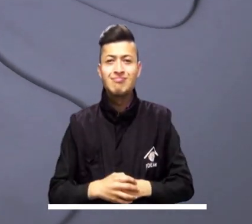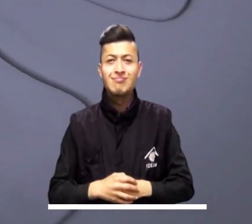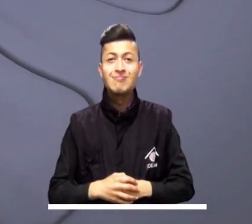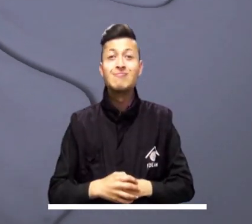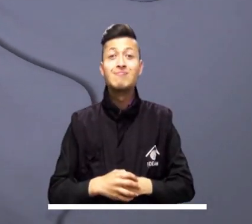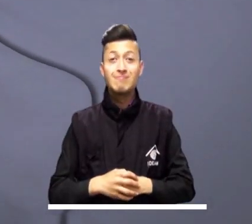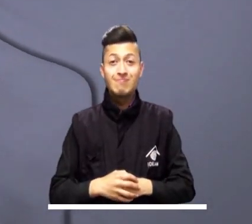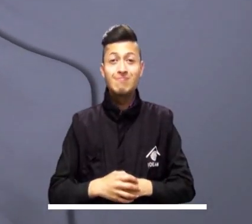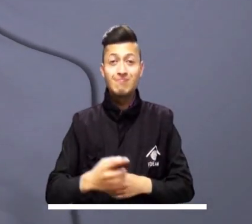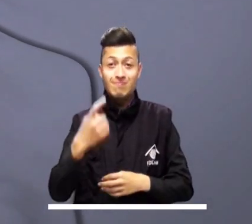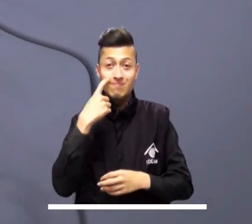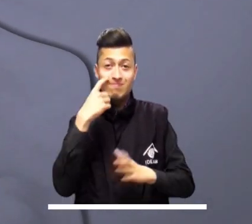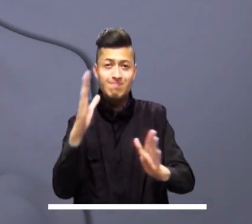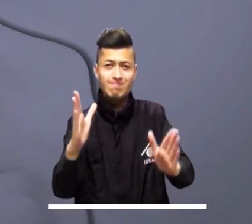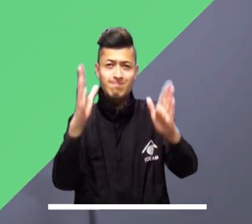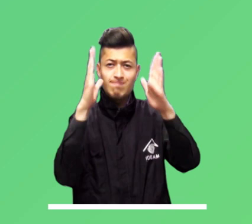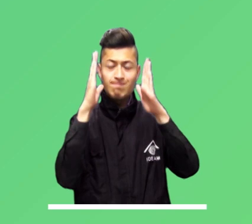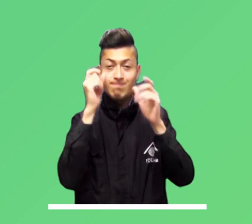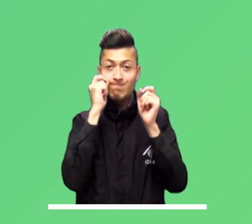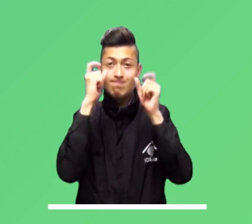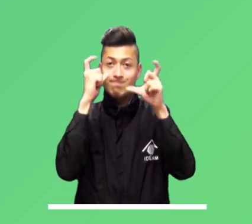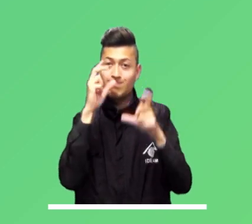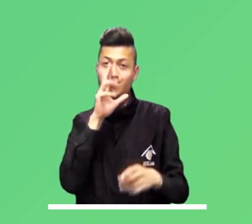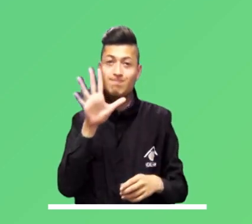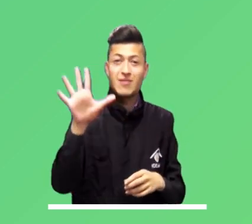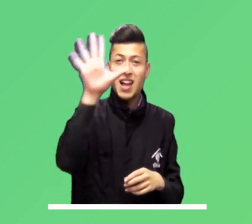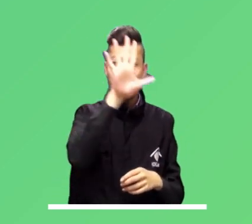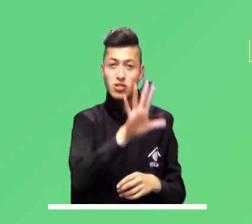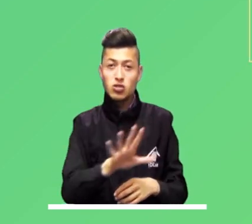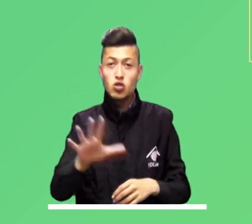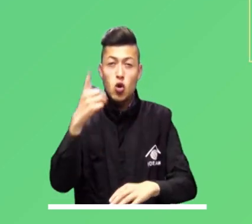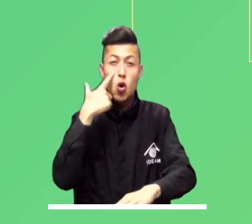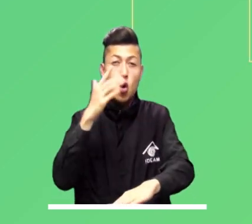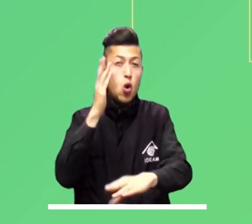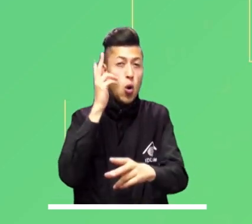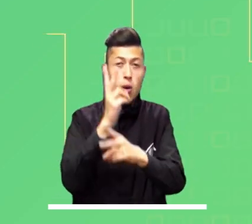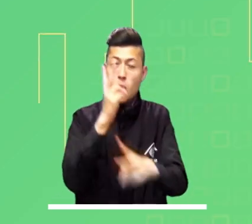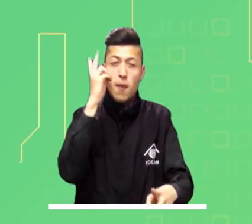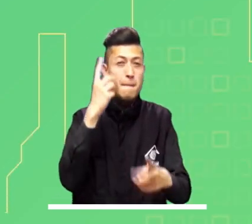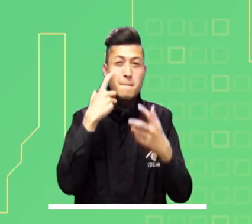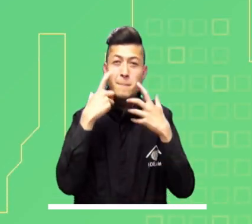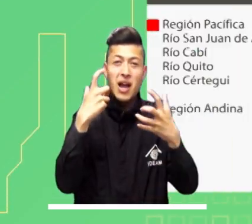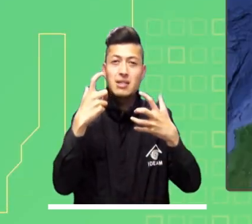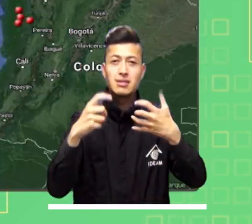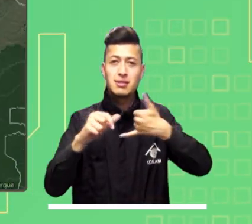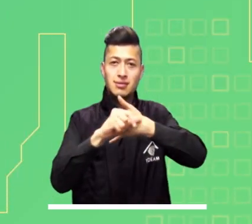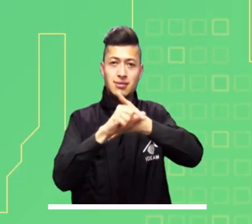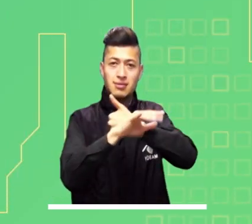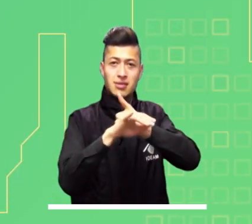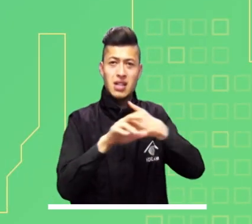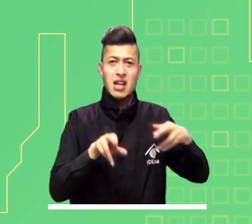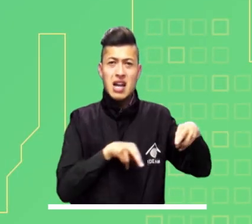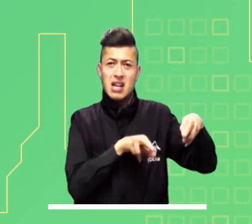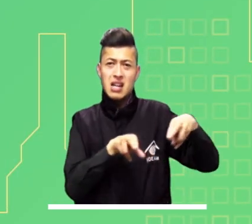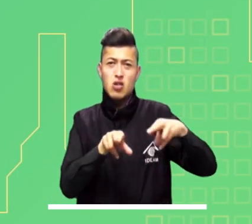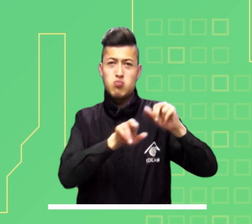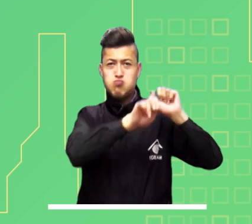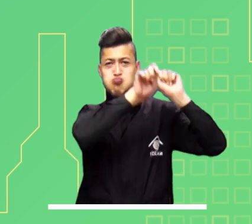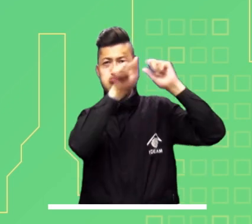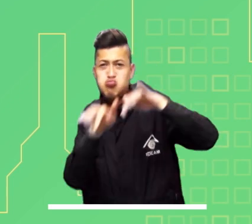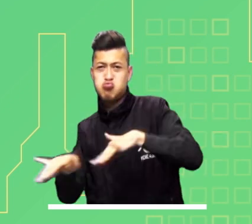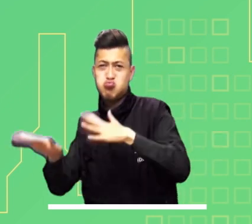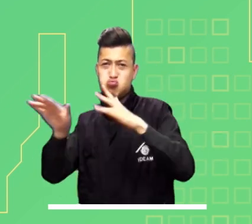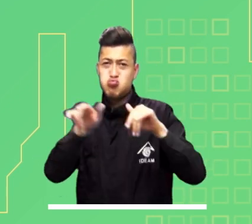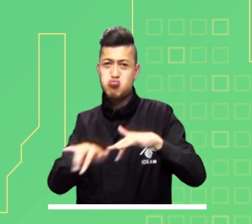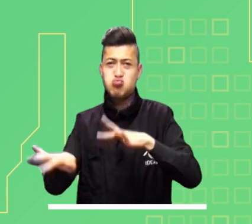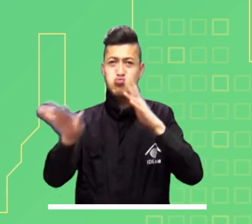Ahora, mucha atención a las principales alertas para hoy a nivel nacional. En estado de alerta máxima se encuentra el Pacífico por el desbordamiento